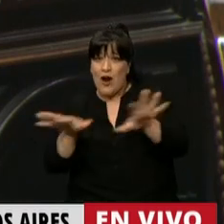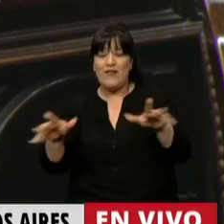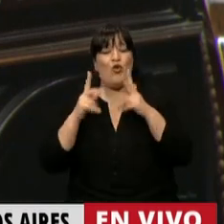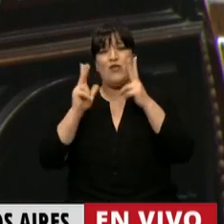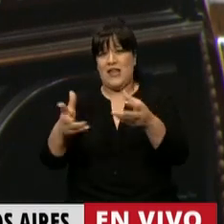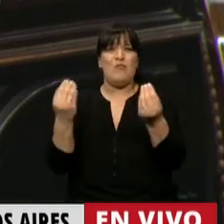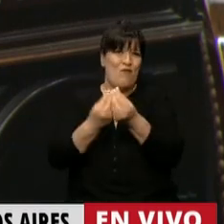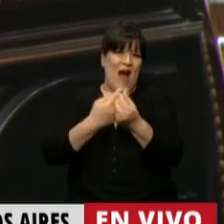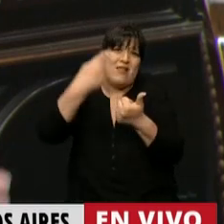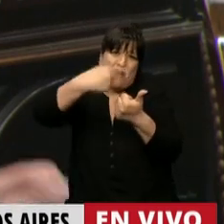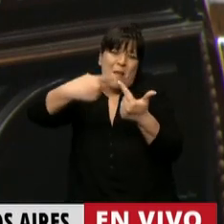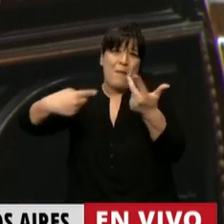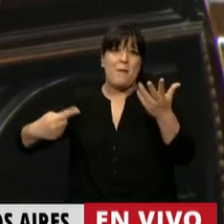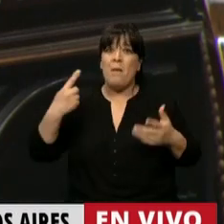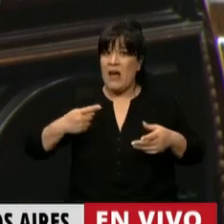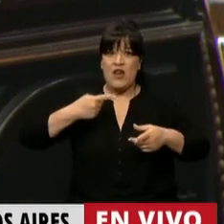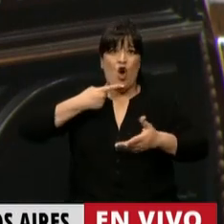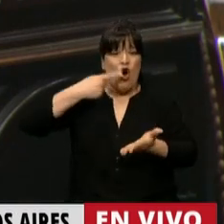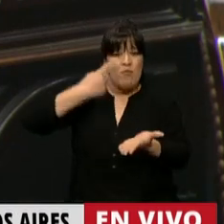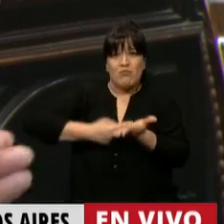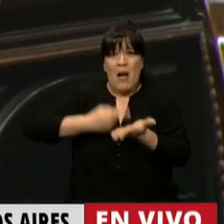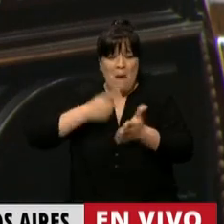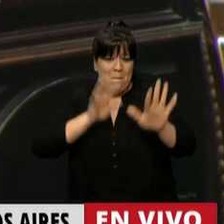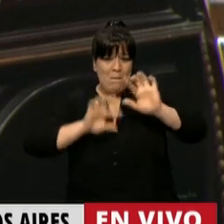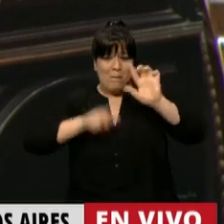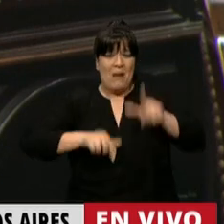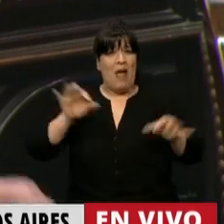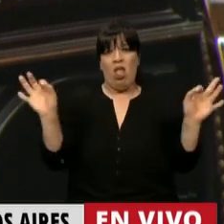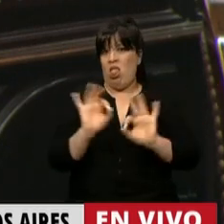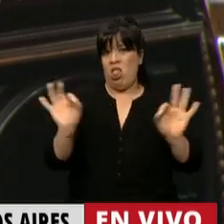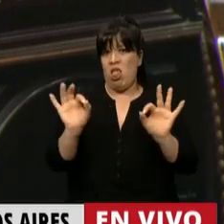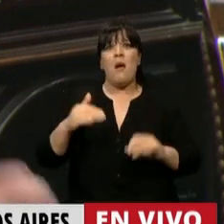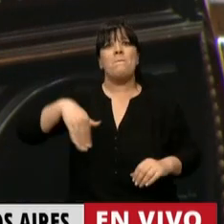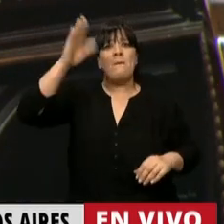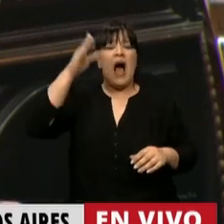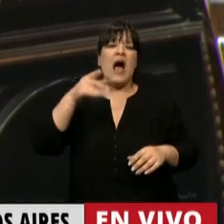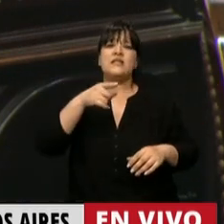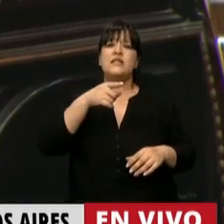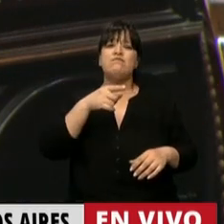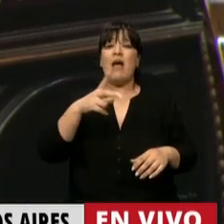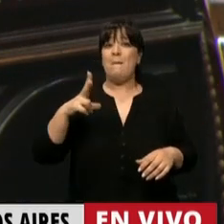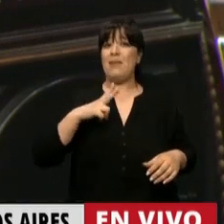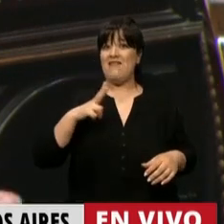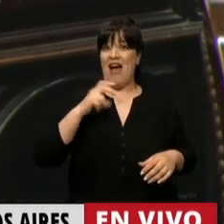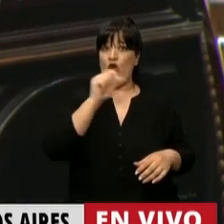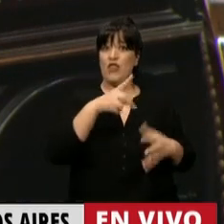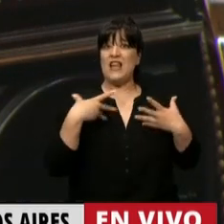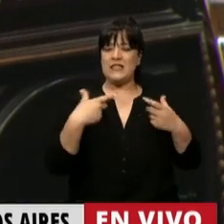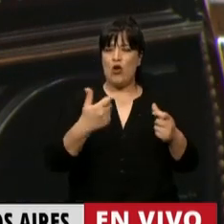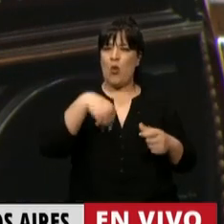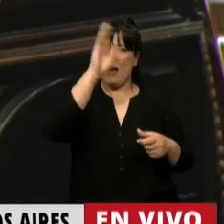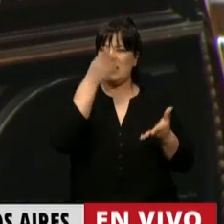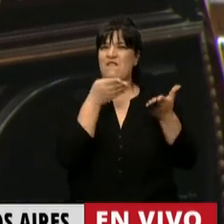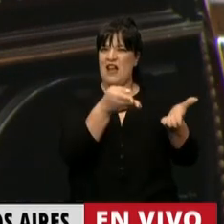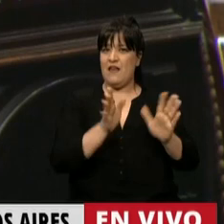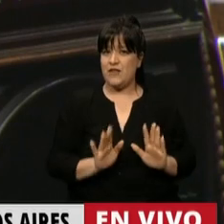gran parte de esas medidas no se han llevado adelante porque se han privilegiado los negocios privados de la salud. Y gran parte